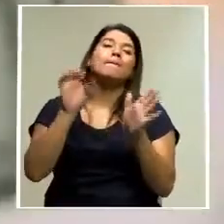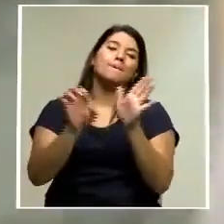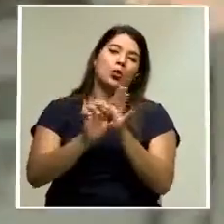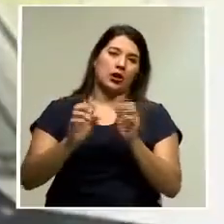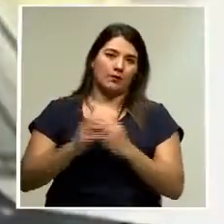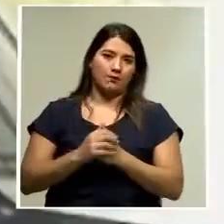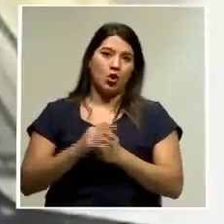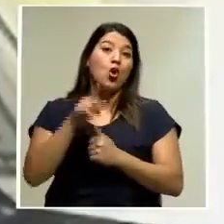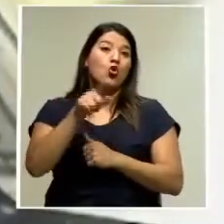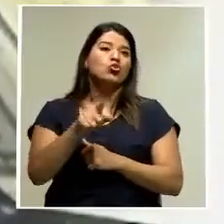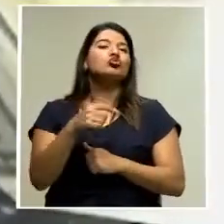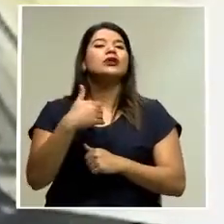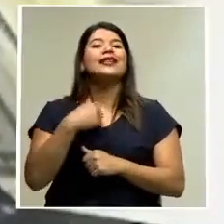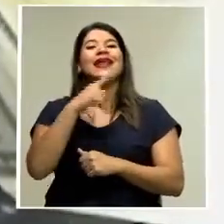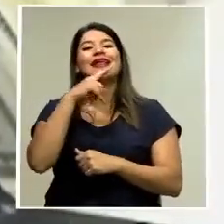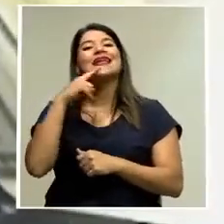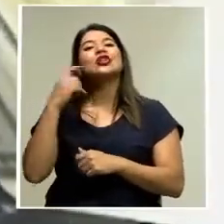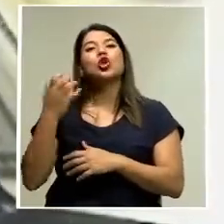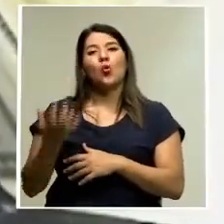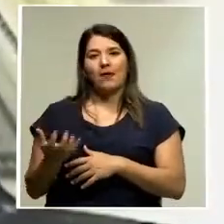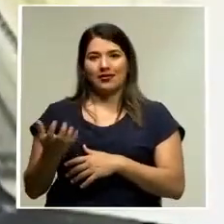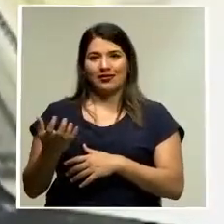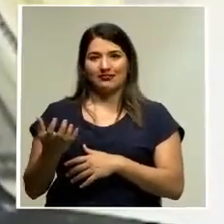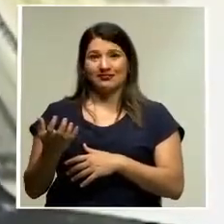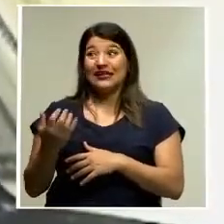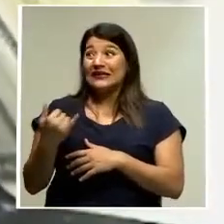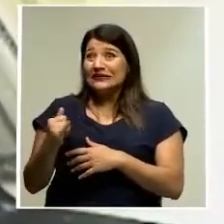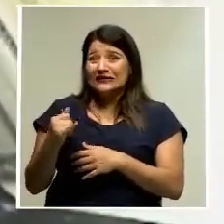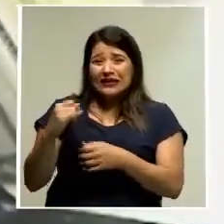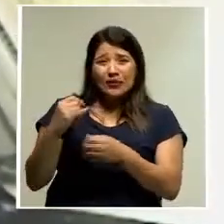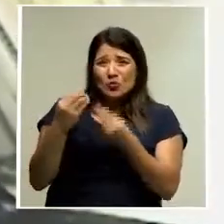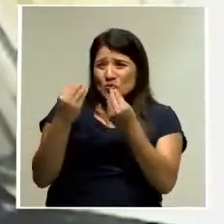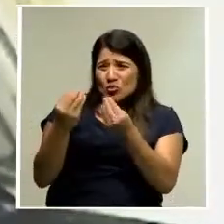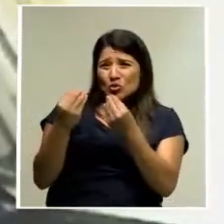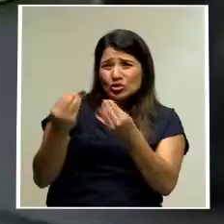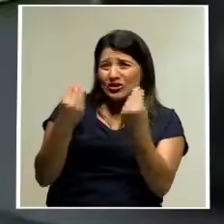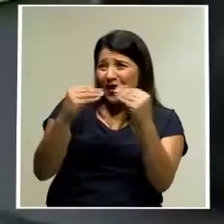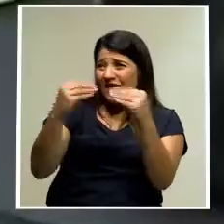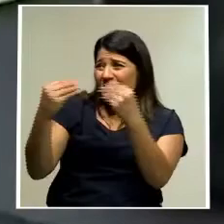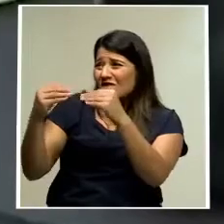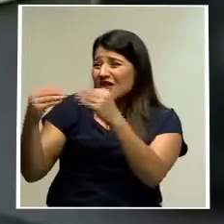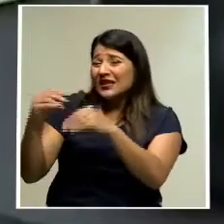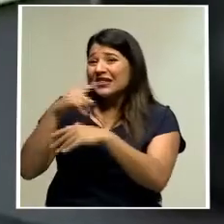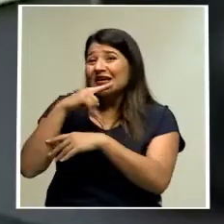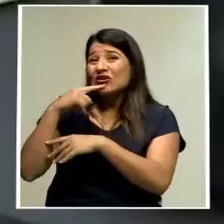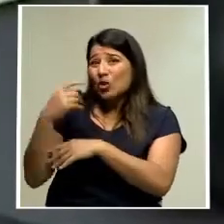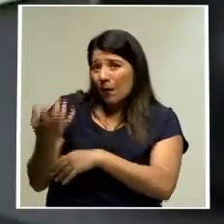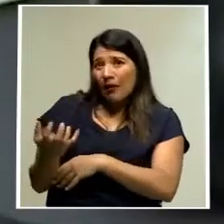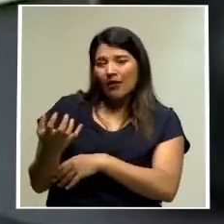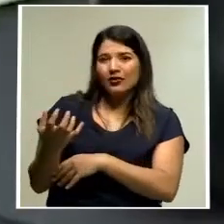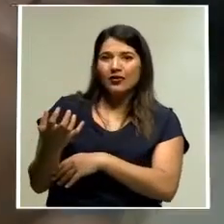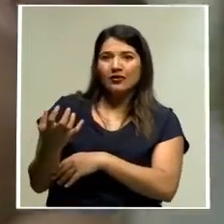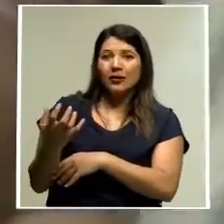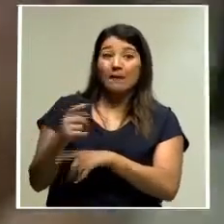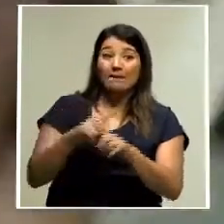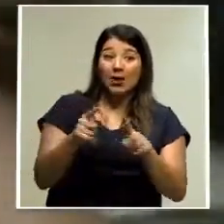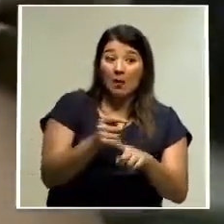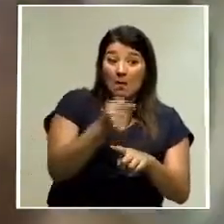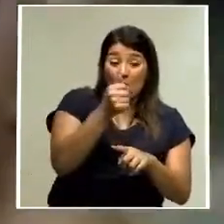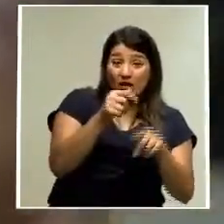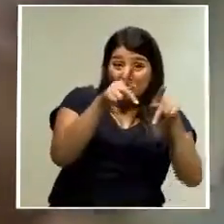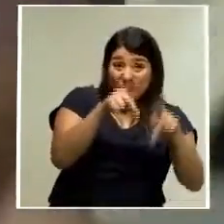tomates. ¿Verdad? Si hay muchísimos tomates en el mercado y hay pocas personas que compran en el mercado, el precio del tomate tiende a bajar.